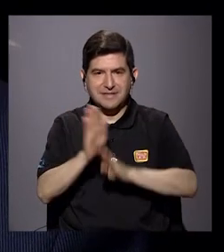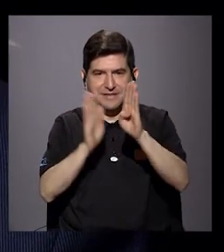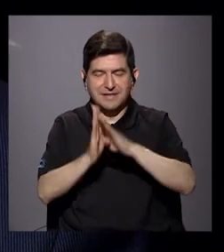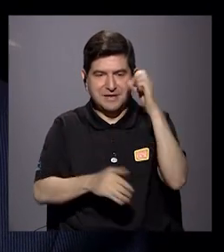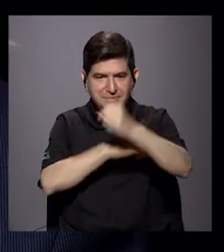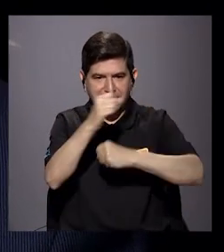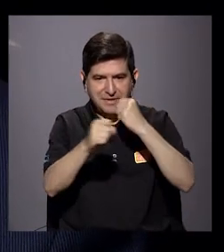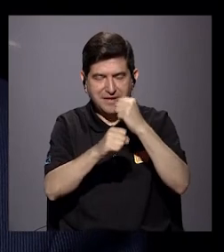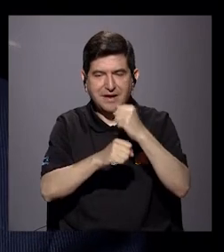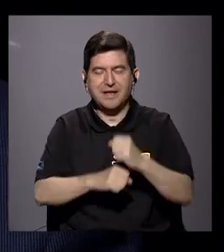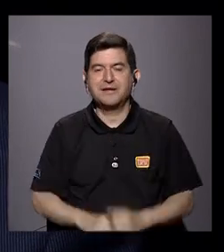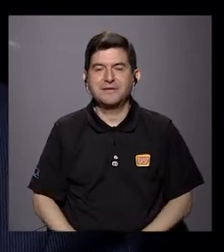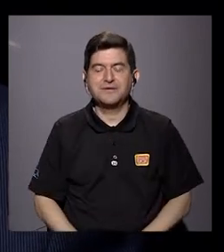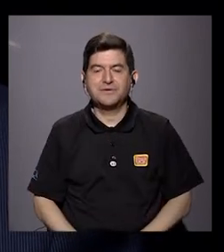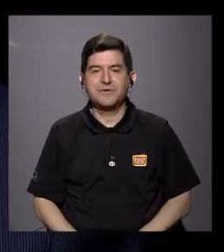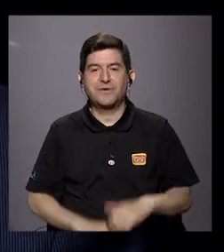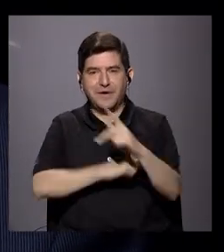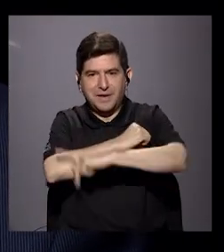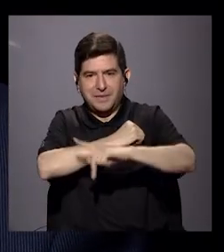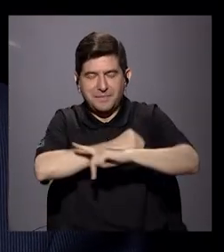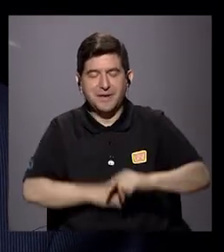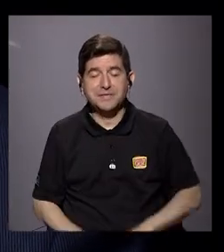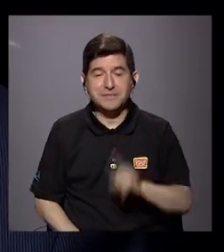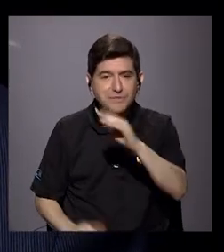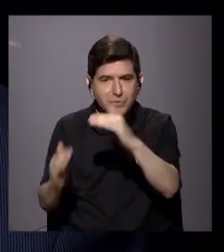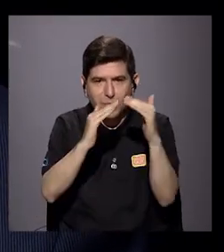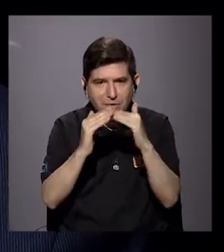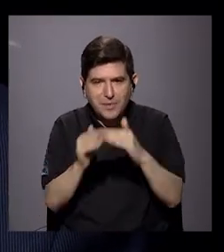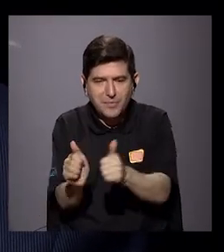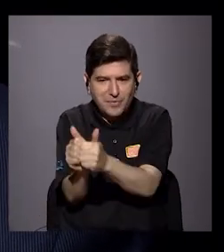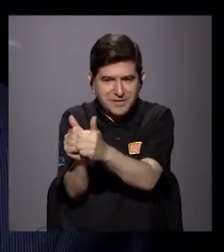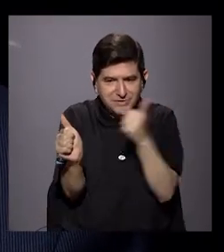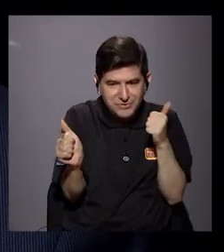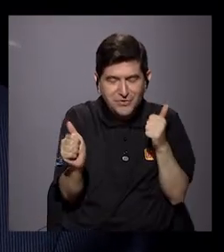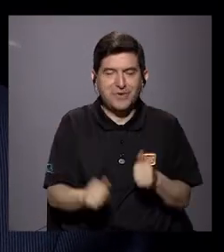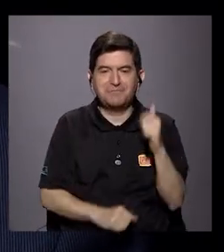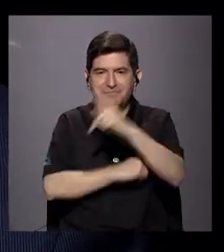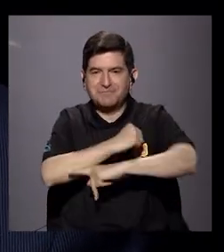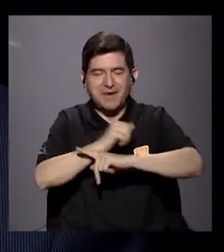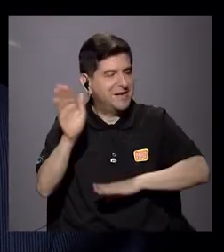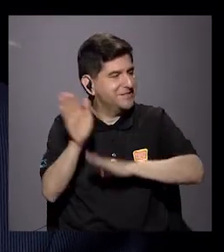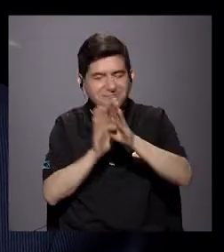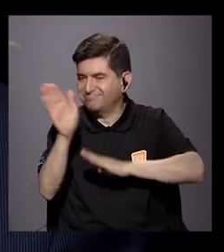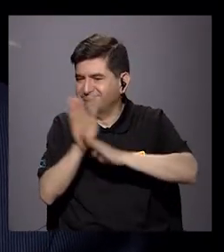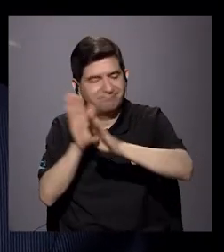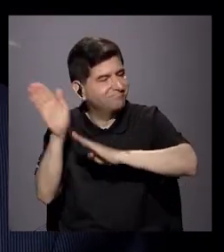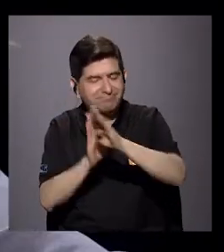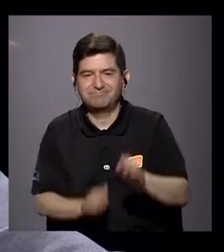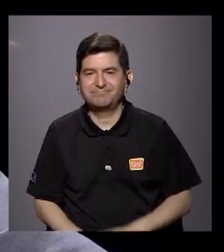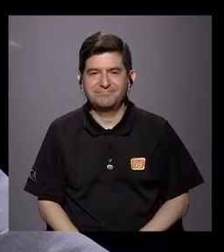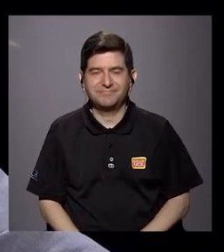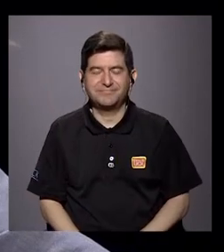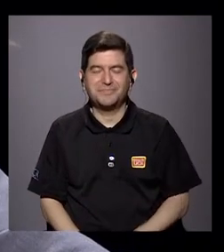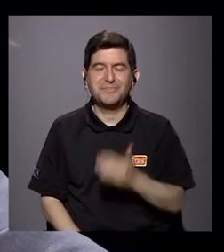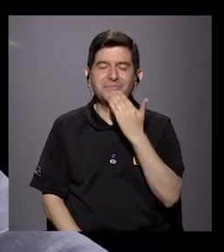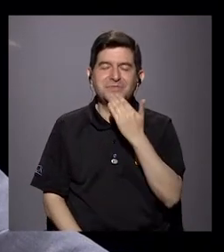desarrollo de los países. Cuando dejas a una población atrás, entonces el país no está desarrollándose. Muchas gracias, don Luis Salazar,